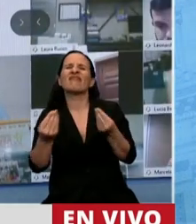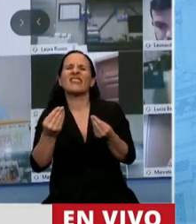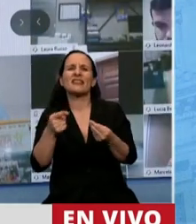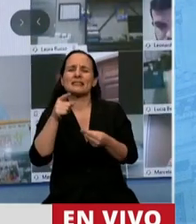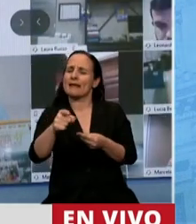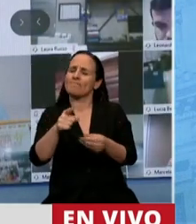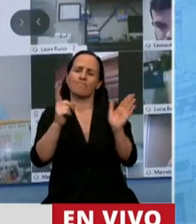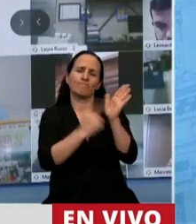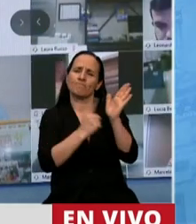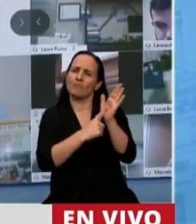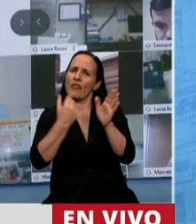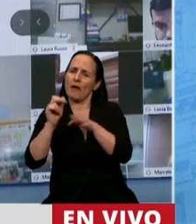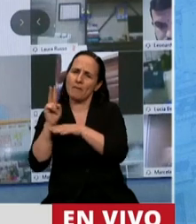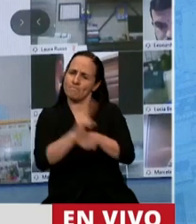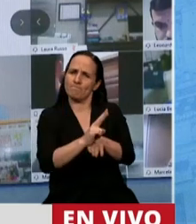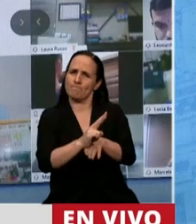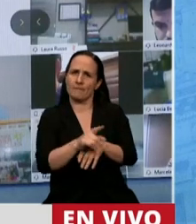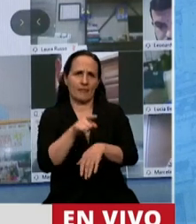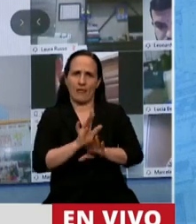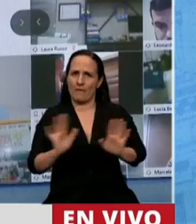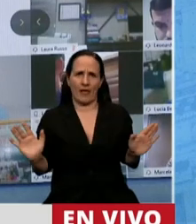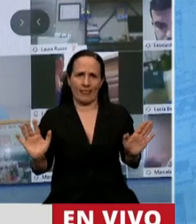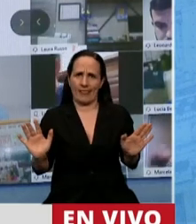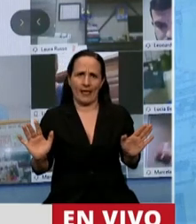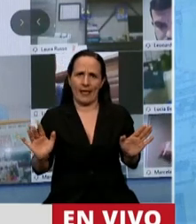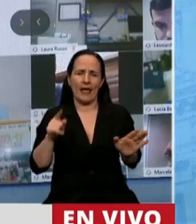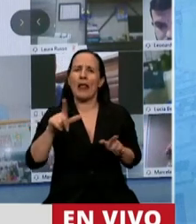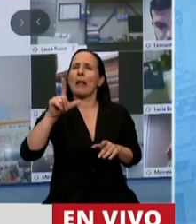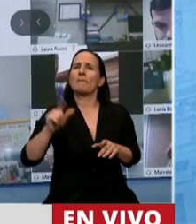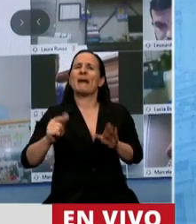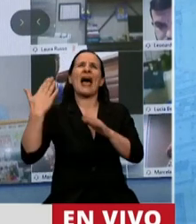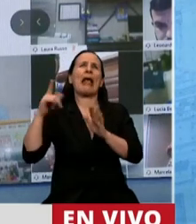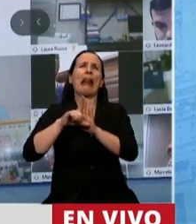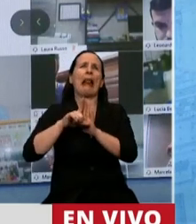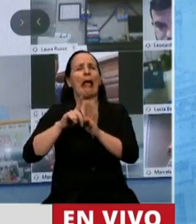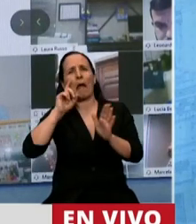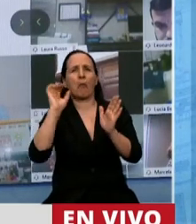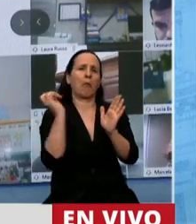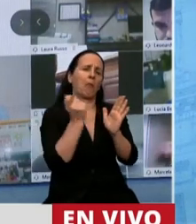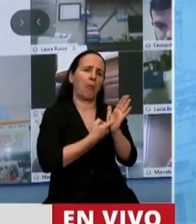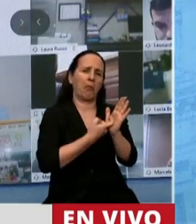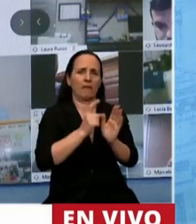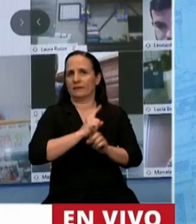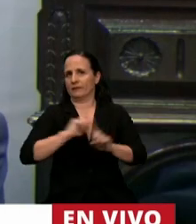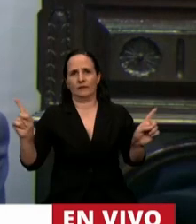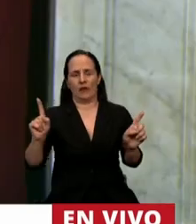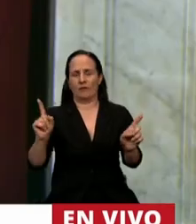la vigencia de las normas y dejar de una vez por todas atrás ese país al margen de la ley. Gracias, Presidente.